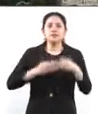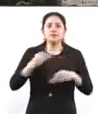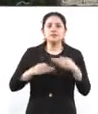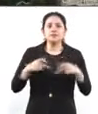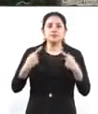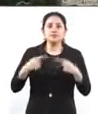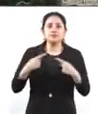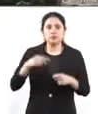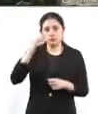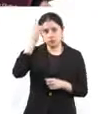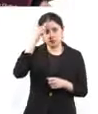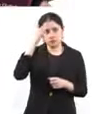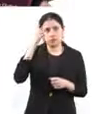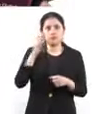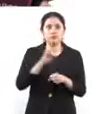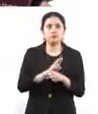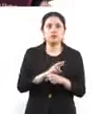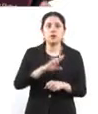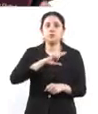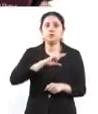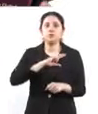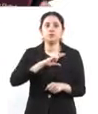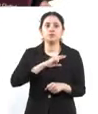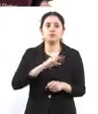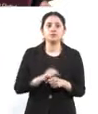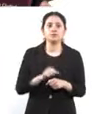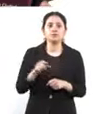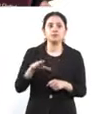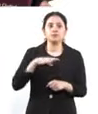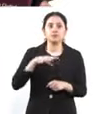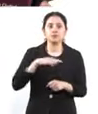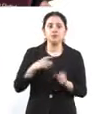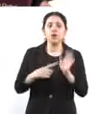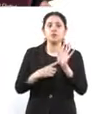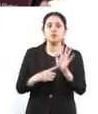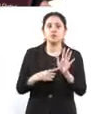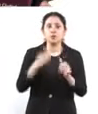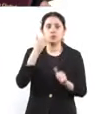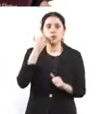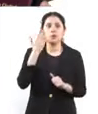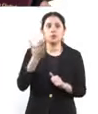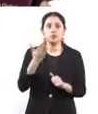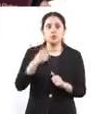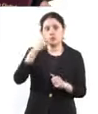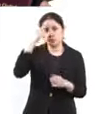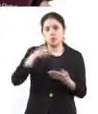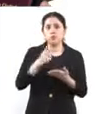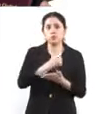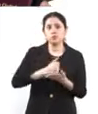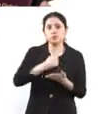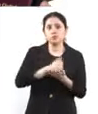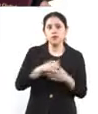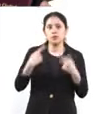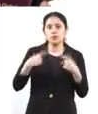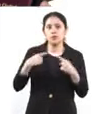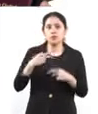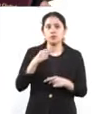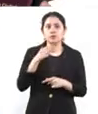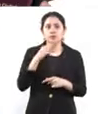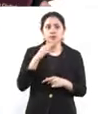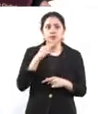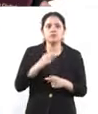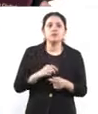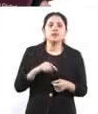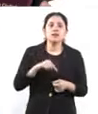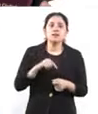privada y todos aquellos que tengan ofertas importantes, relevantes, significativas para la Ciudad de México, se van a poder anunciar aquí